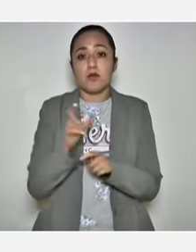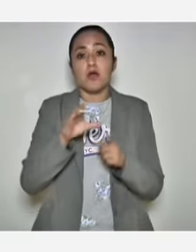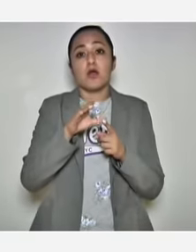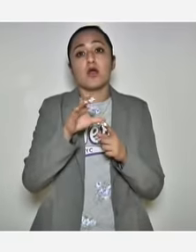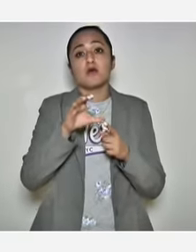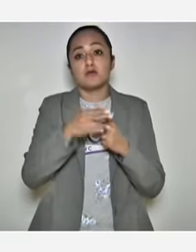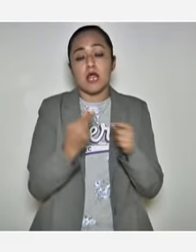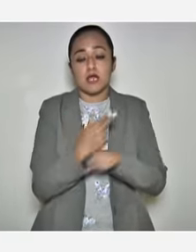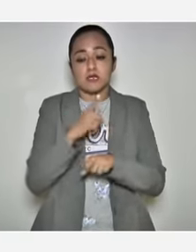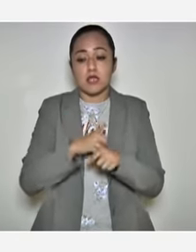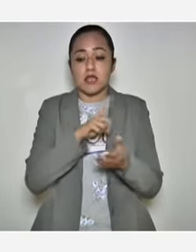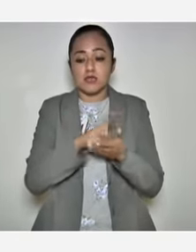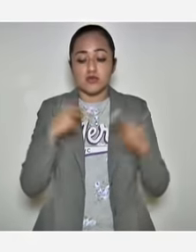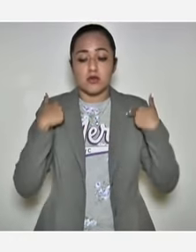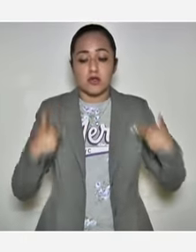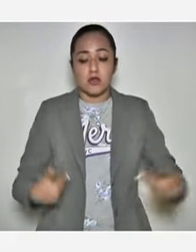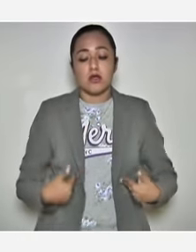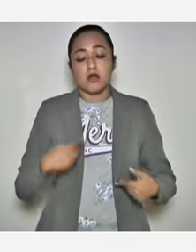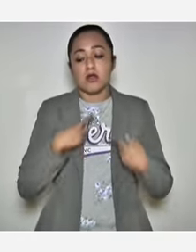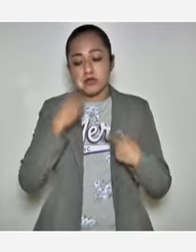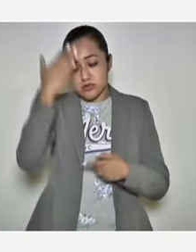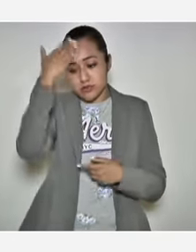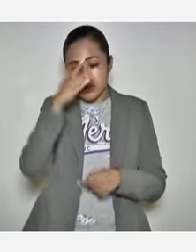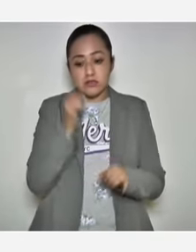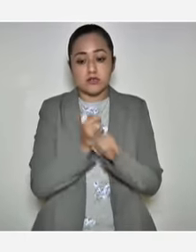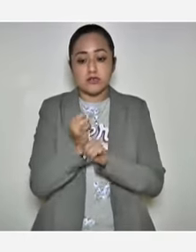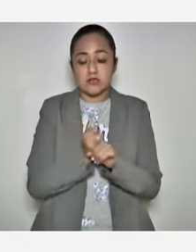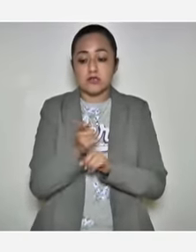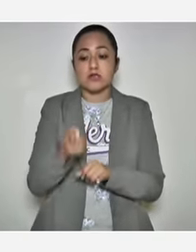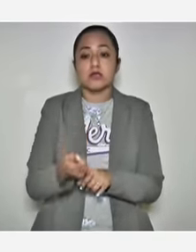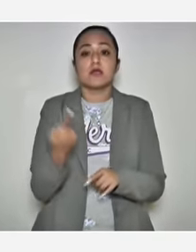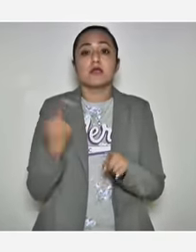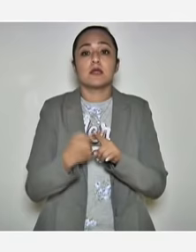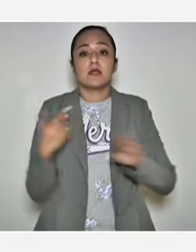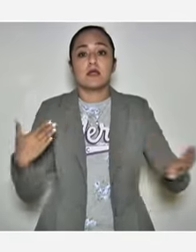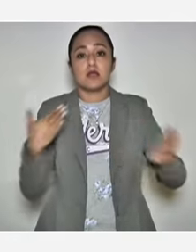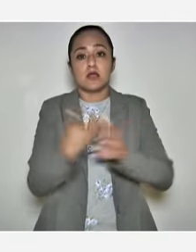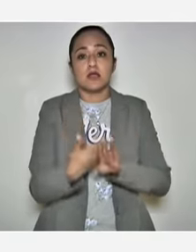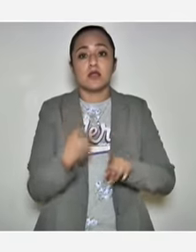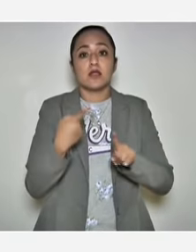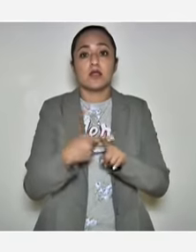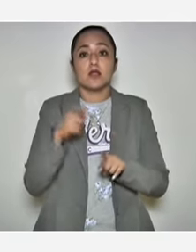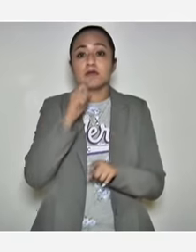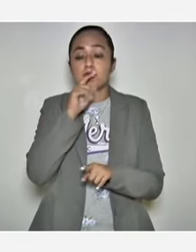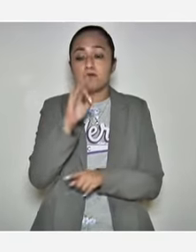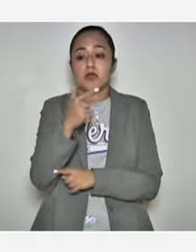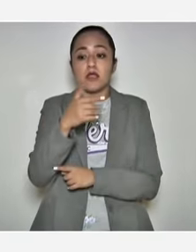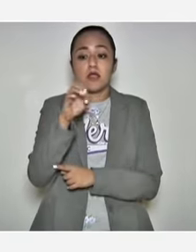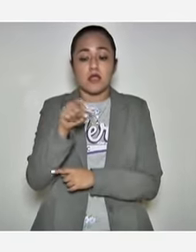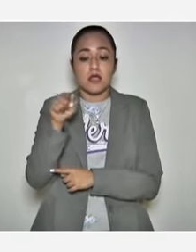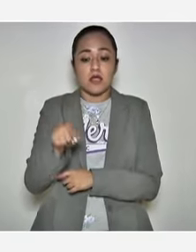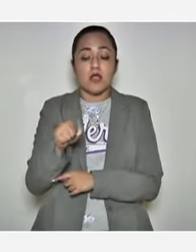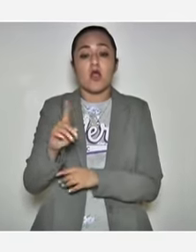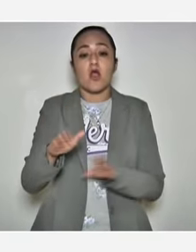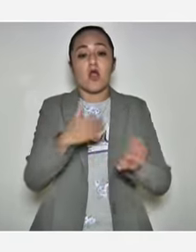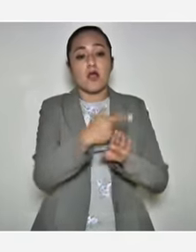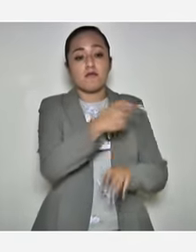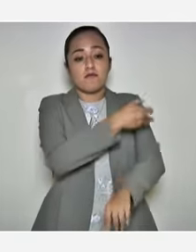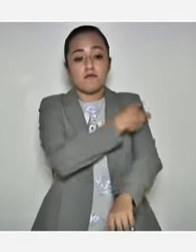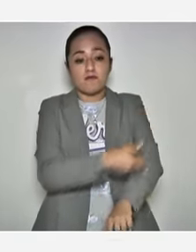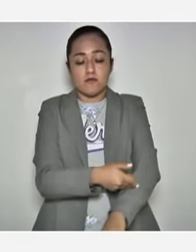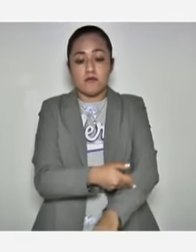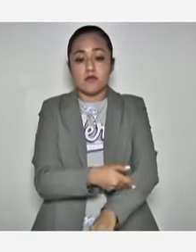de Derechos Humanos dio a conocer que averiguará el caso de las agresiones por parte de elementos de la Fiscalía General del Estado en contra de